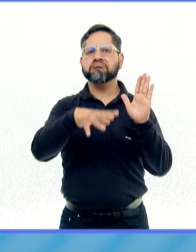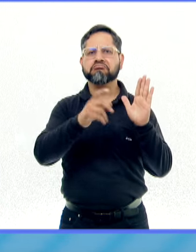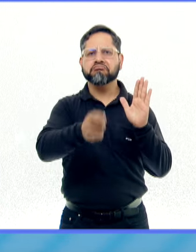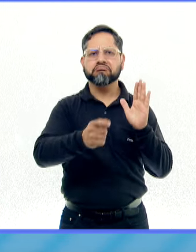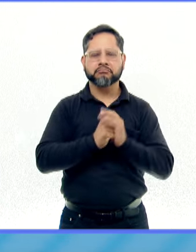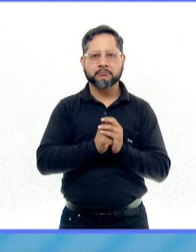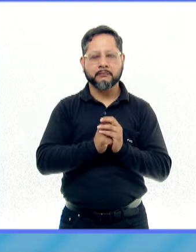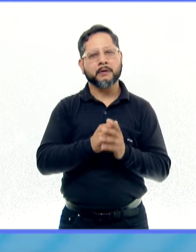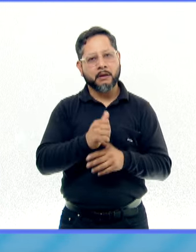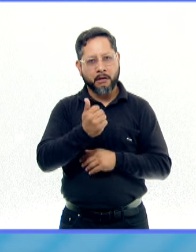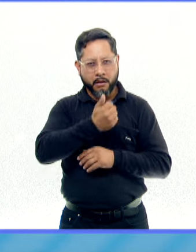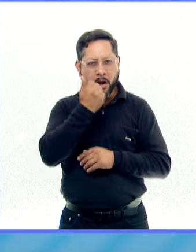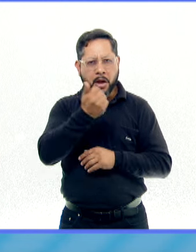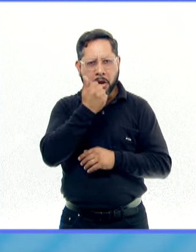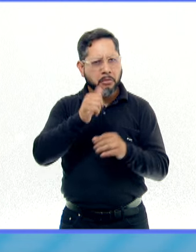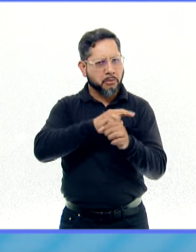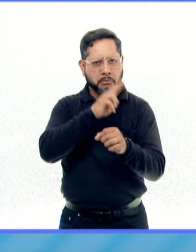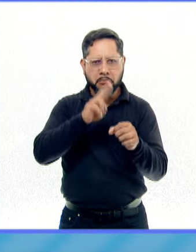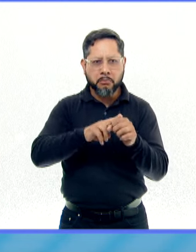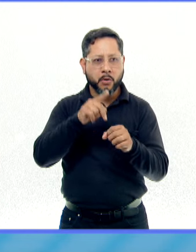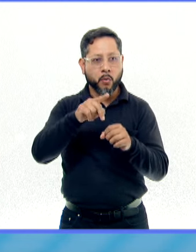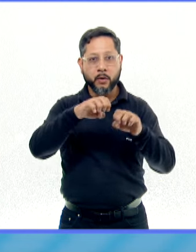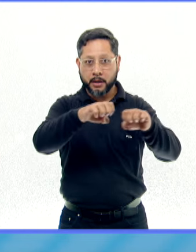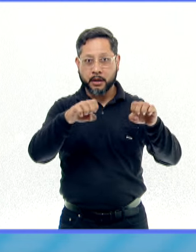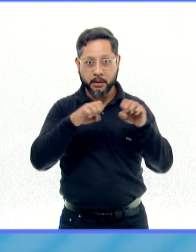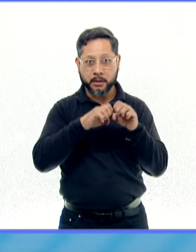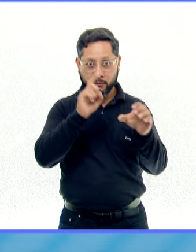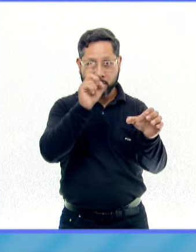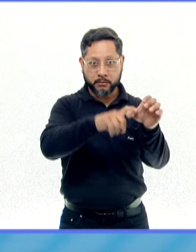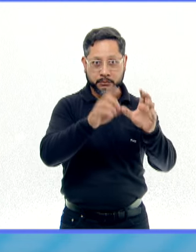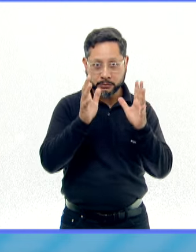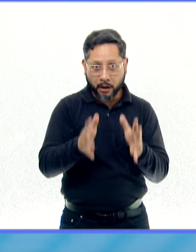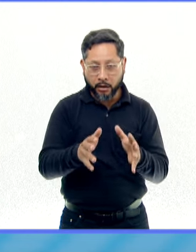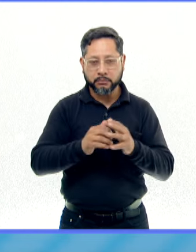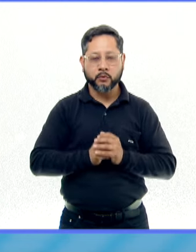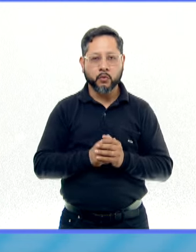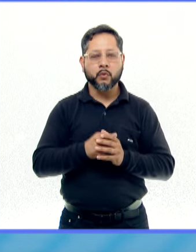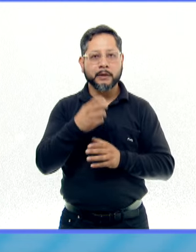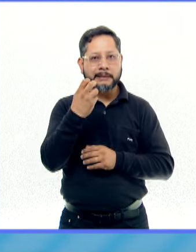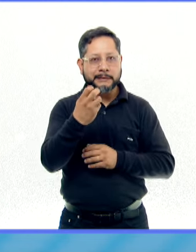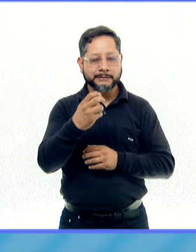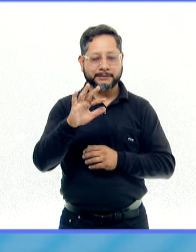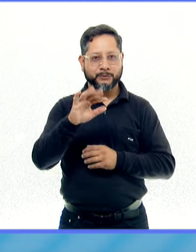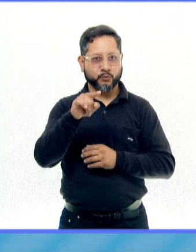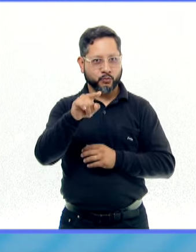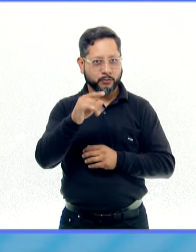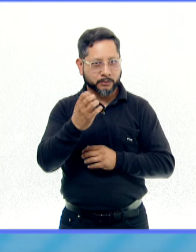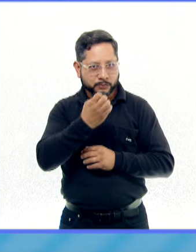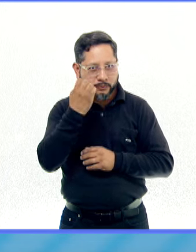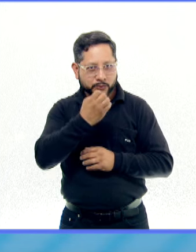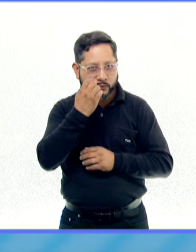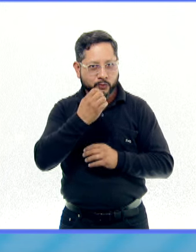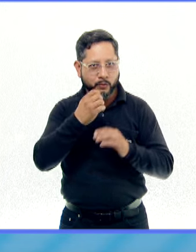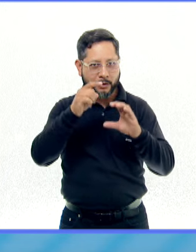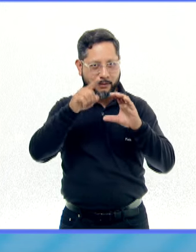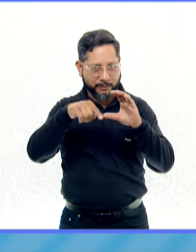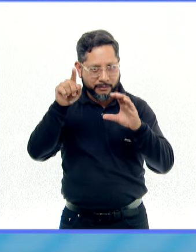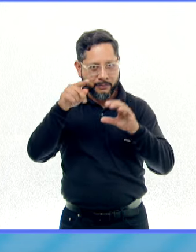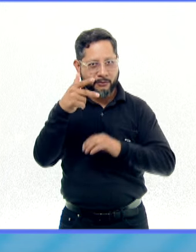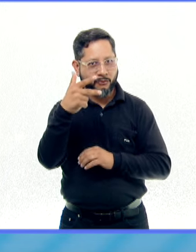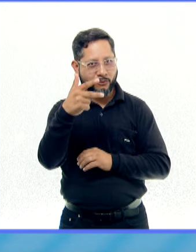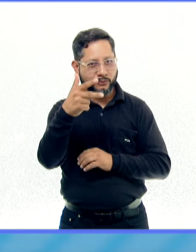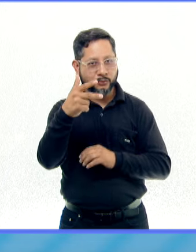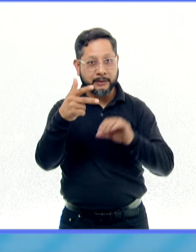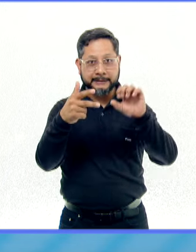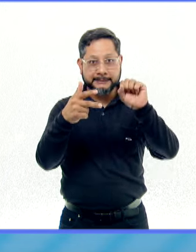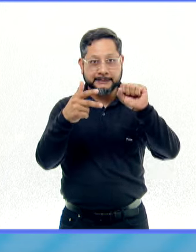necesita ser un alumno regular y pertenecer a algún equipo universitario, además de contar con un promedio mínimo de 8 y tener cubierto el 60